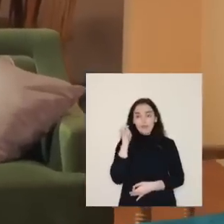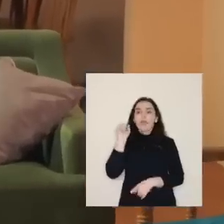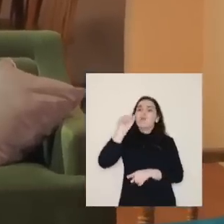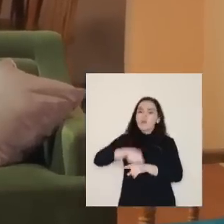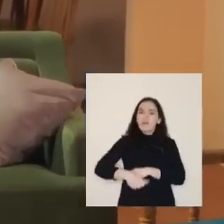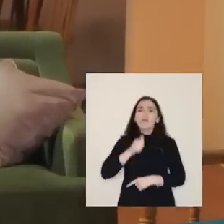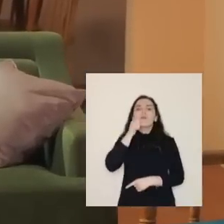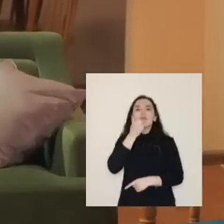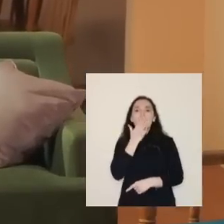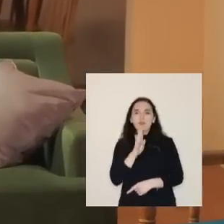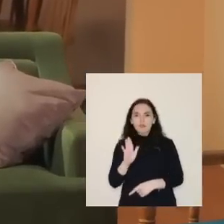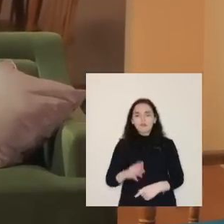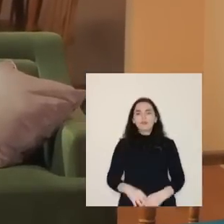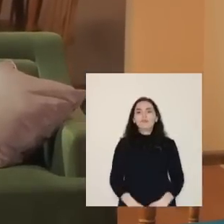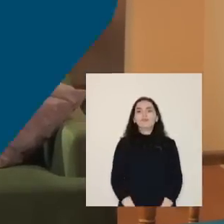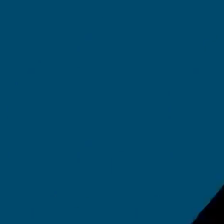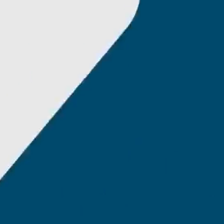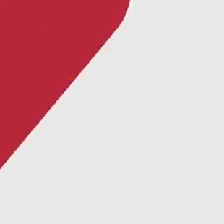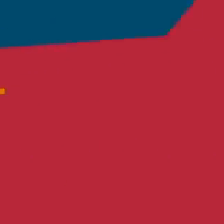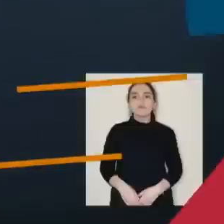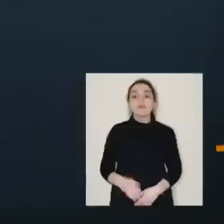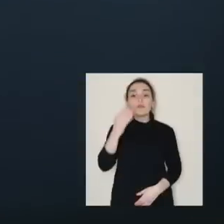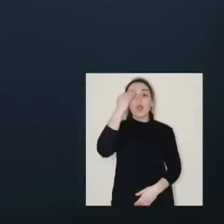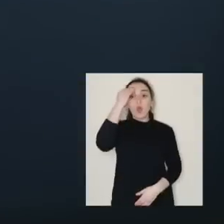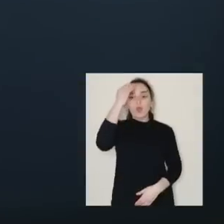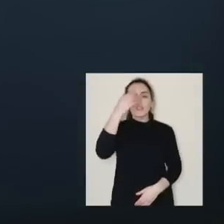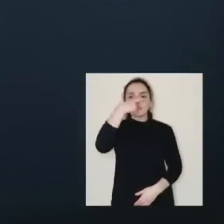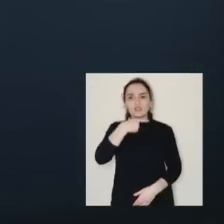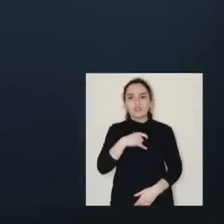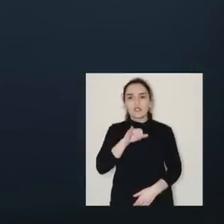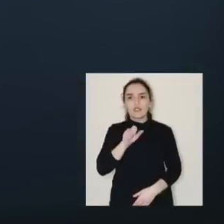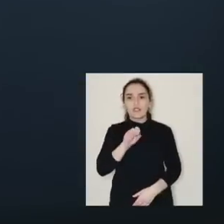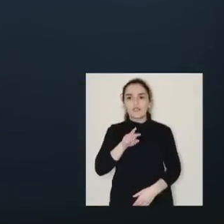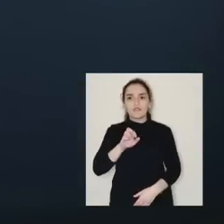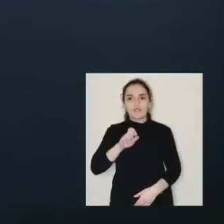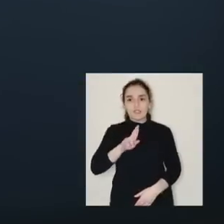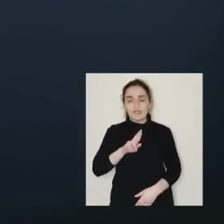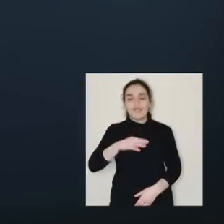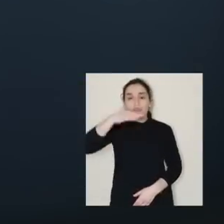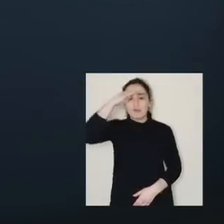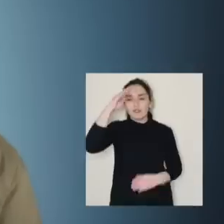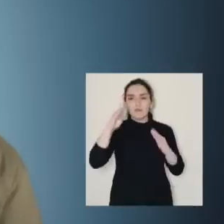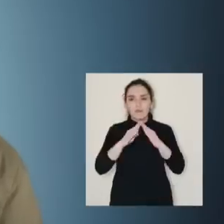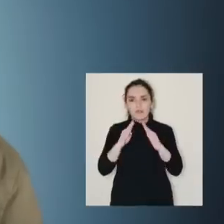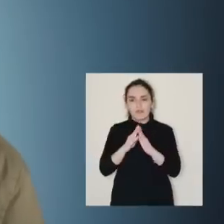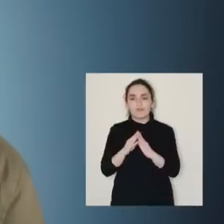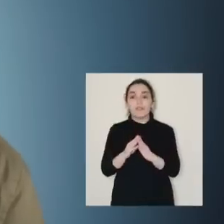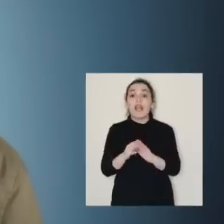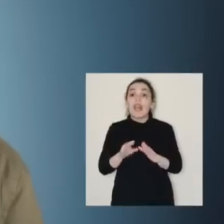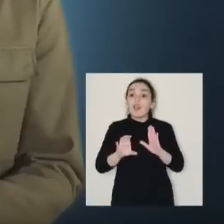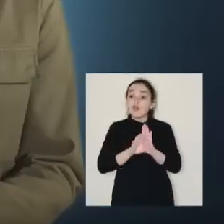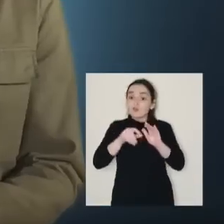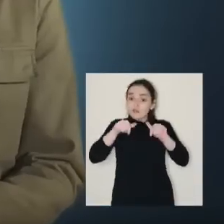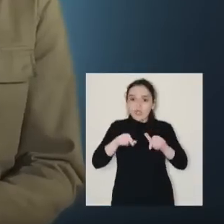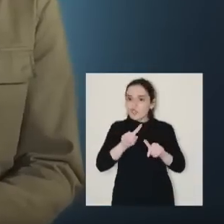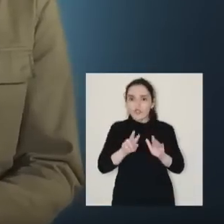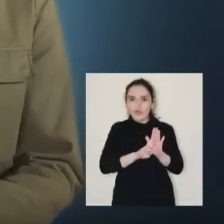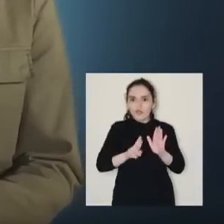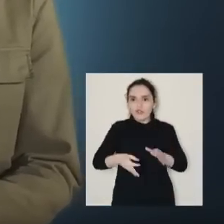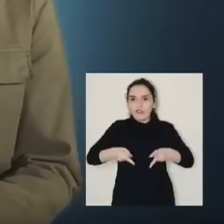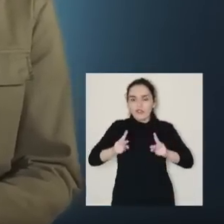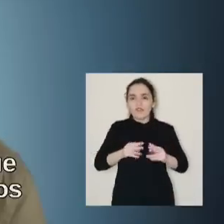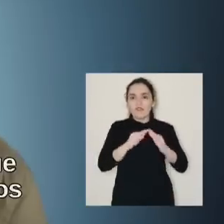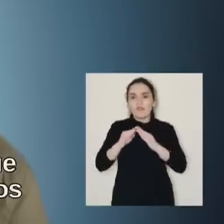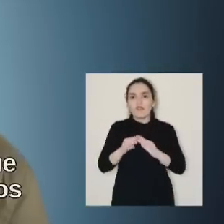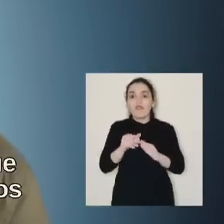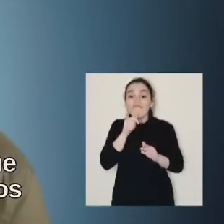septiembre. A prueba. Por un mañana mejor. Hola, soy Javier Ruiz Tagle, experto en vivienda. La actual constitución no reconoce el